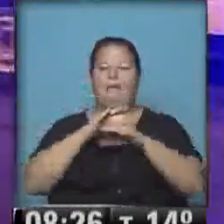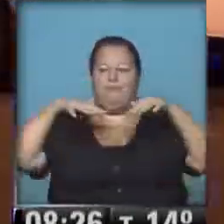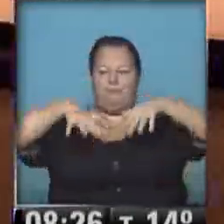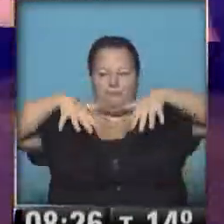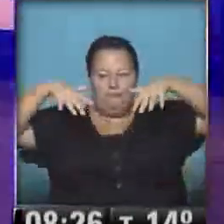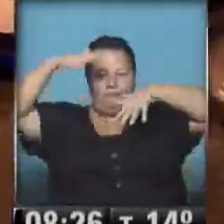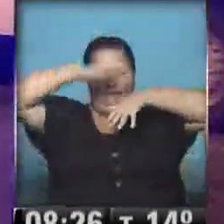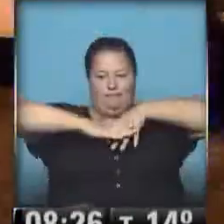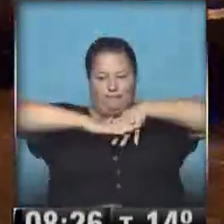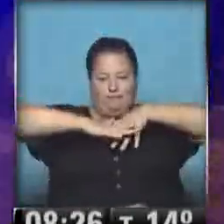tribunas.